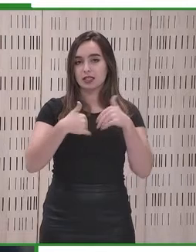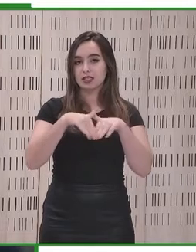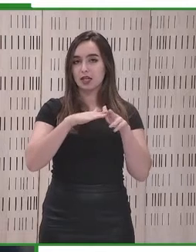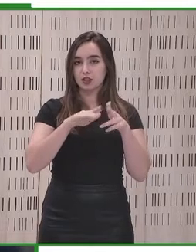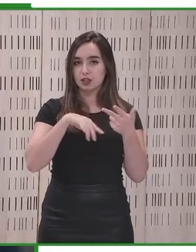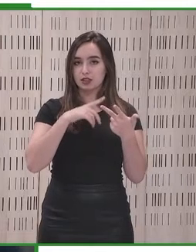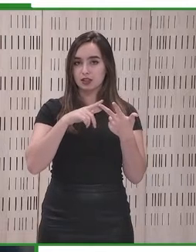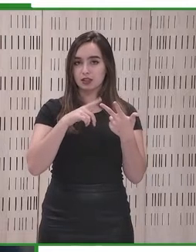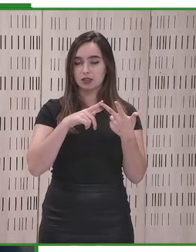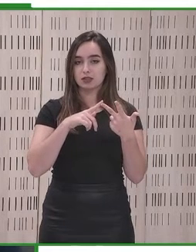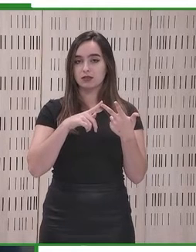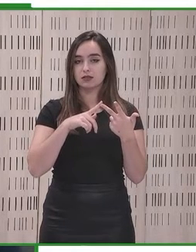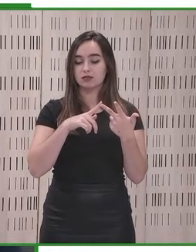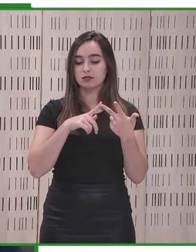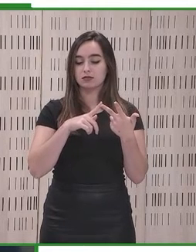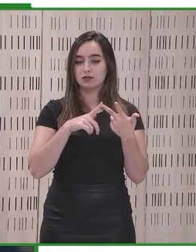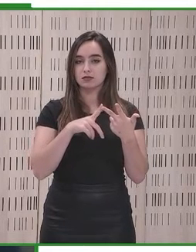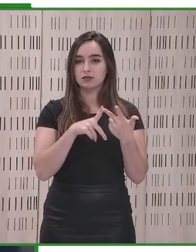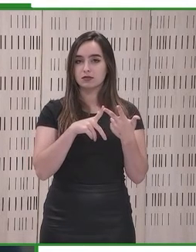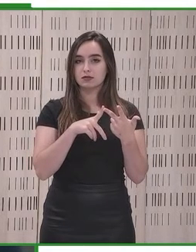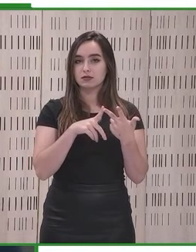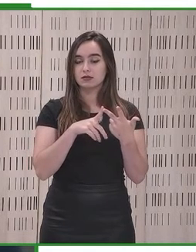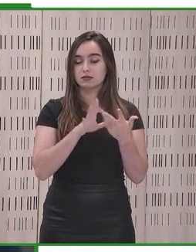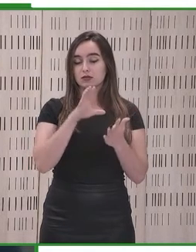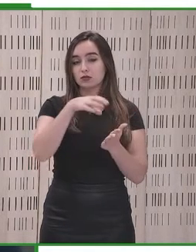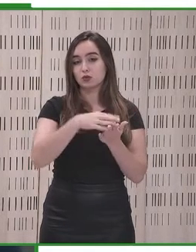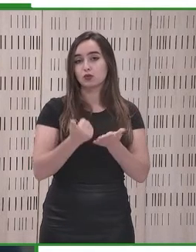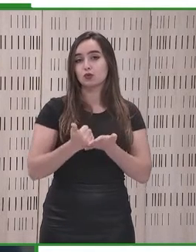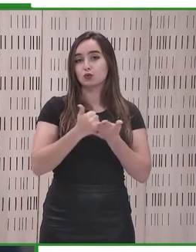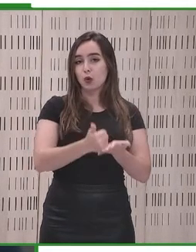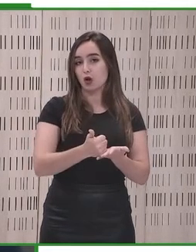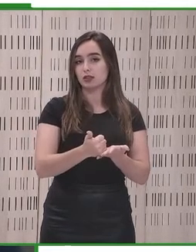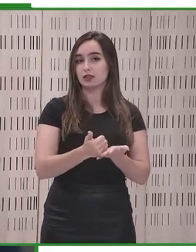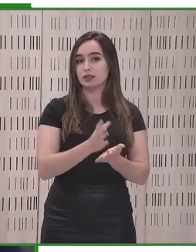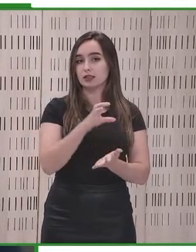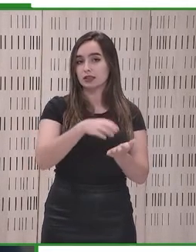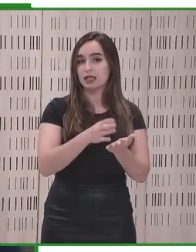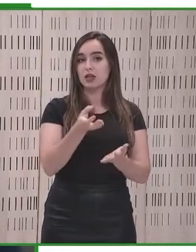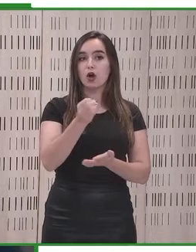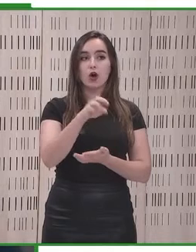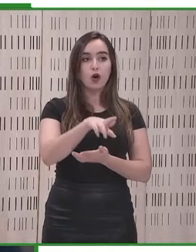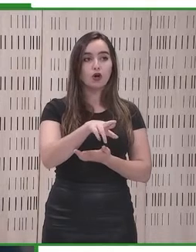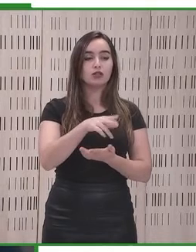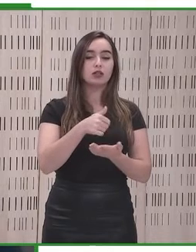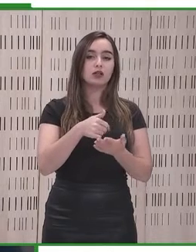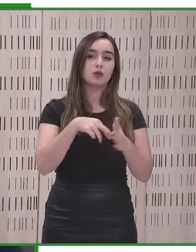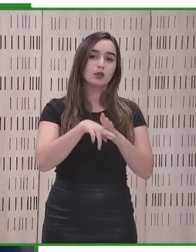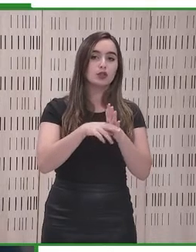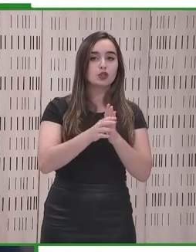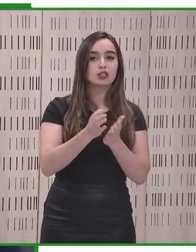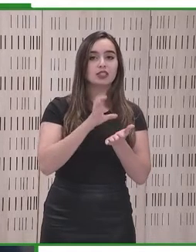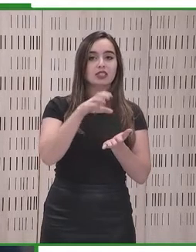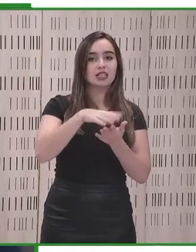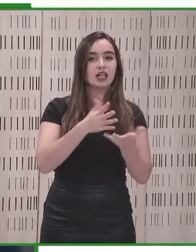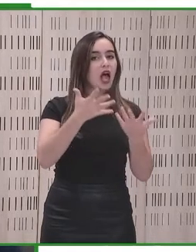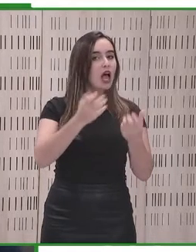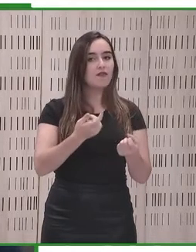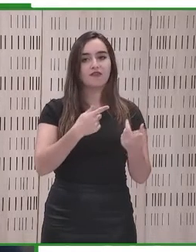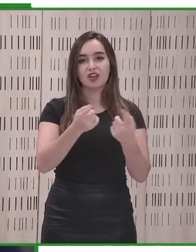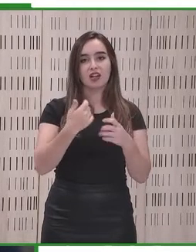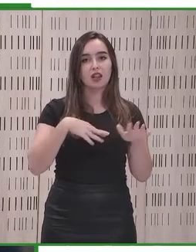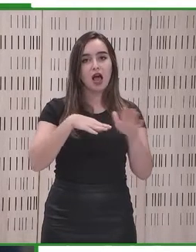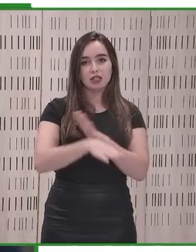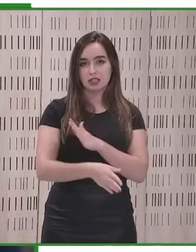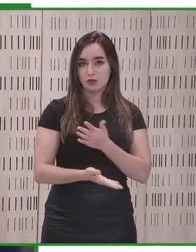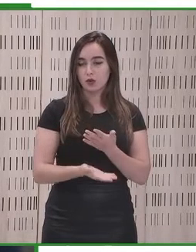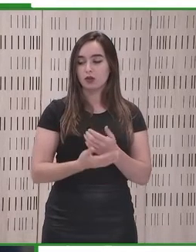y estándares para acceder